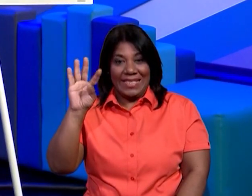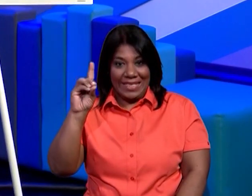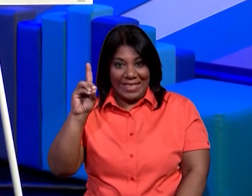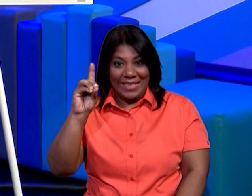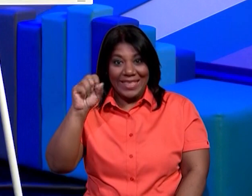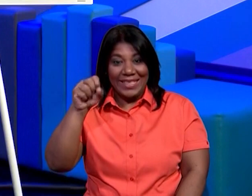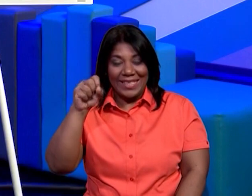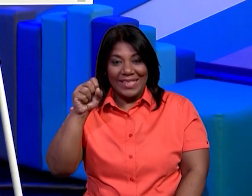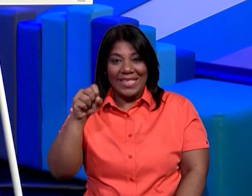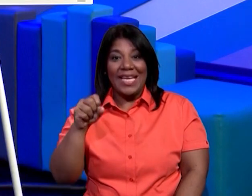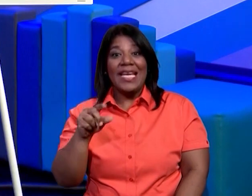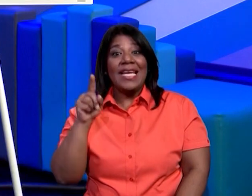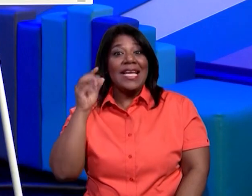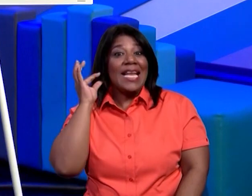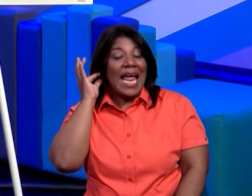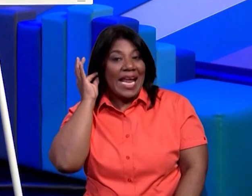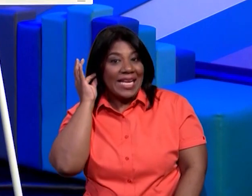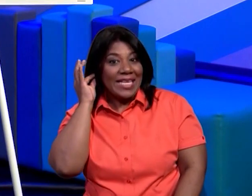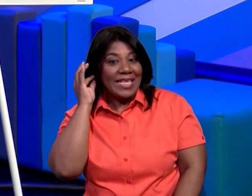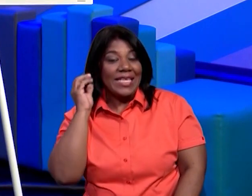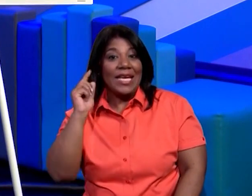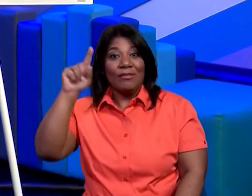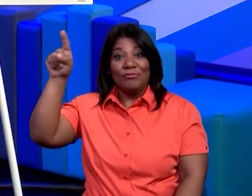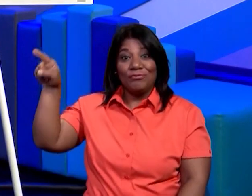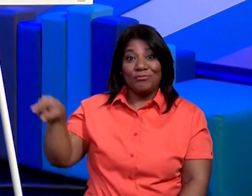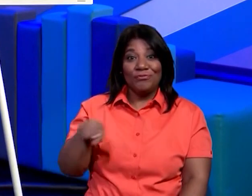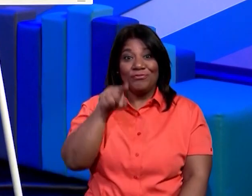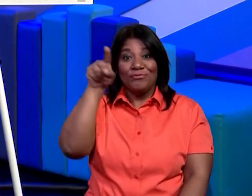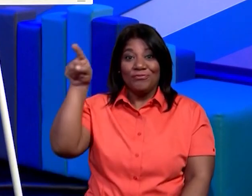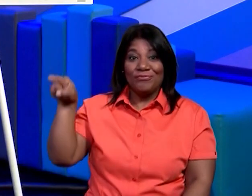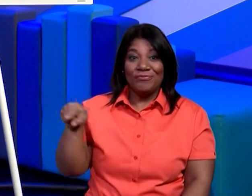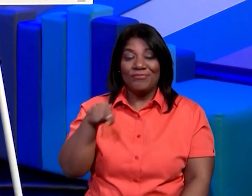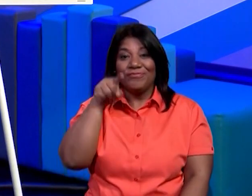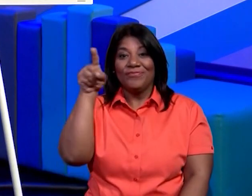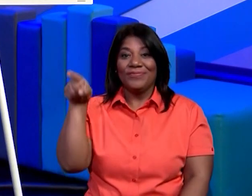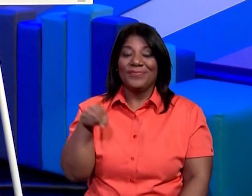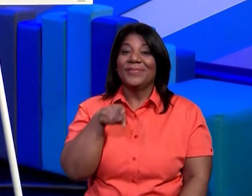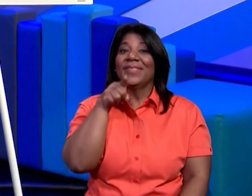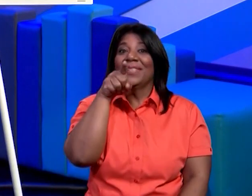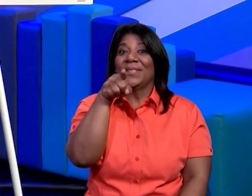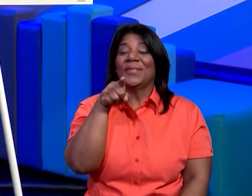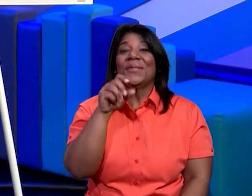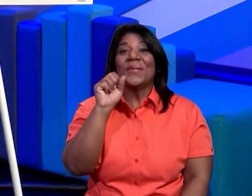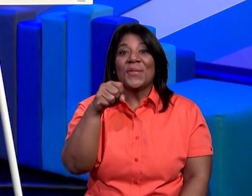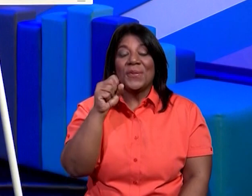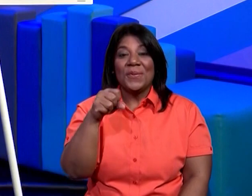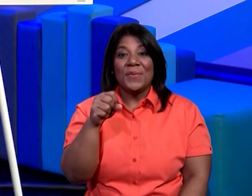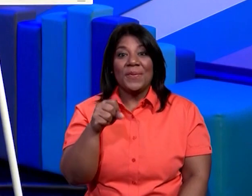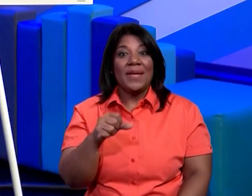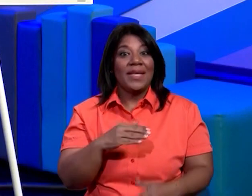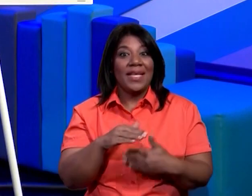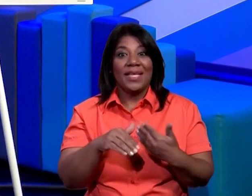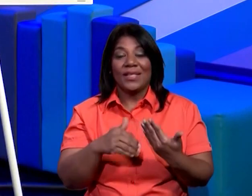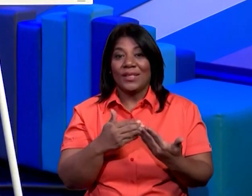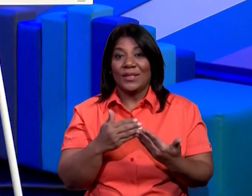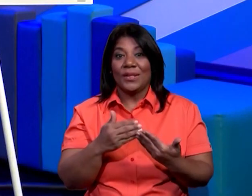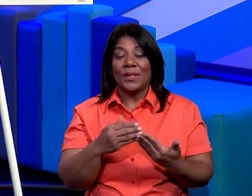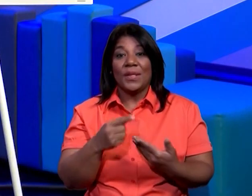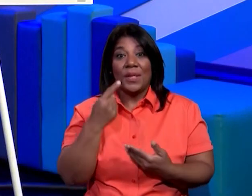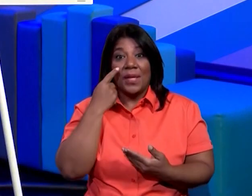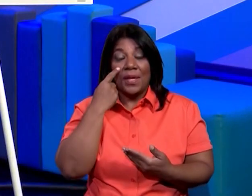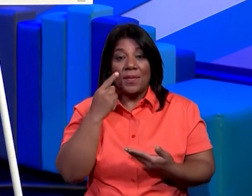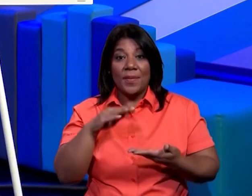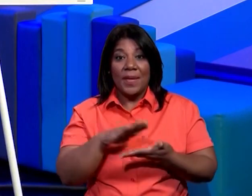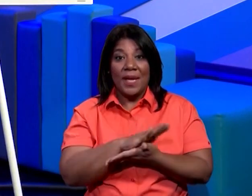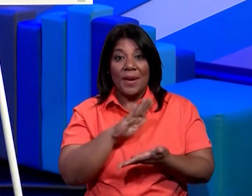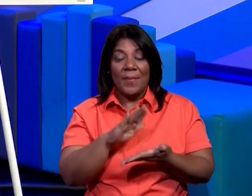ruleta de los receptores ahora todos ustedes van a aplicar lo que hemos aprendido como una situación que se encuentra en la